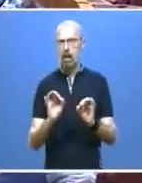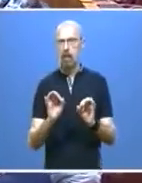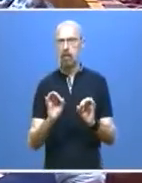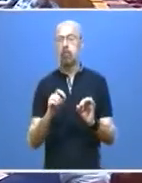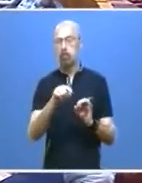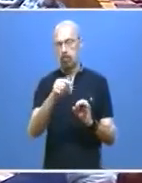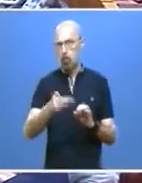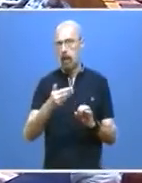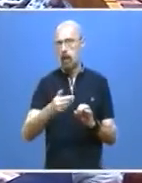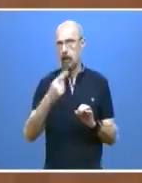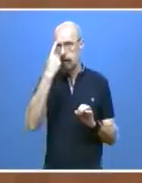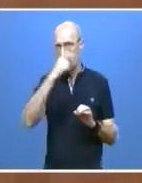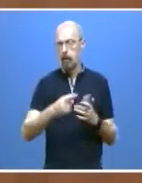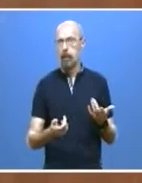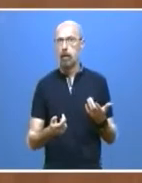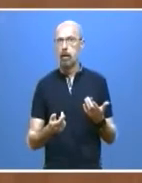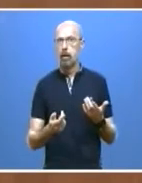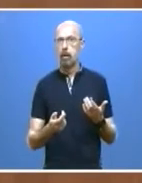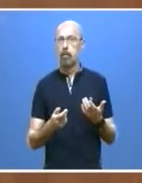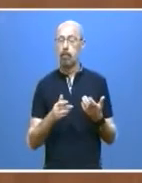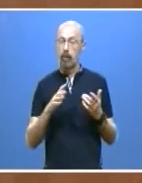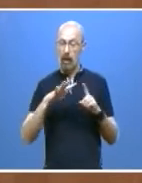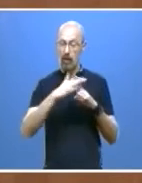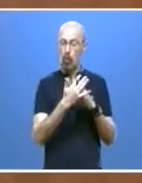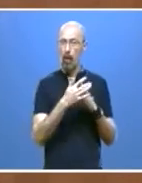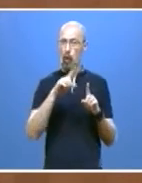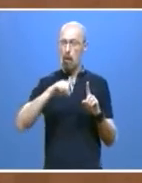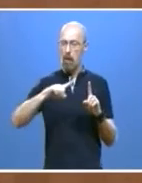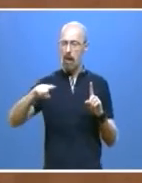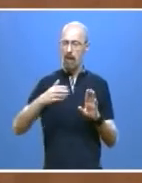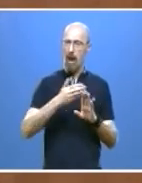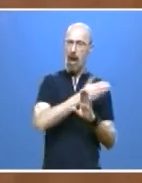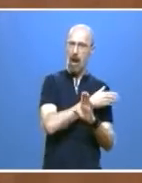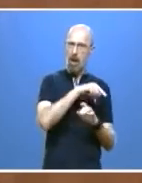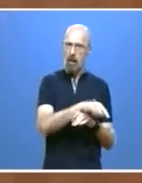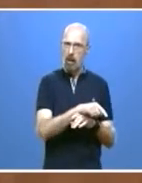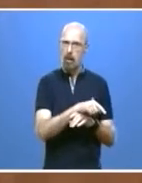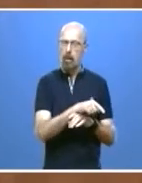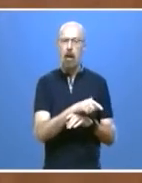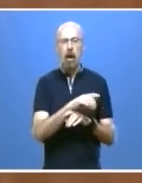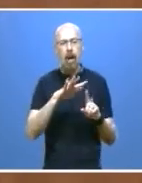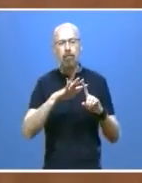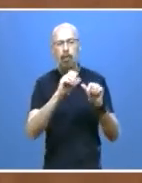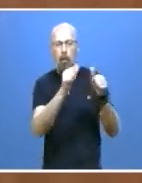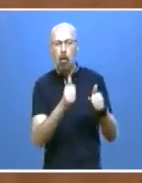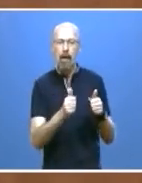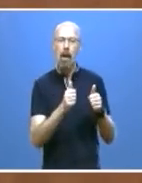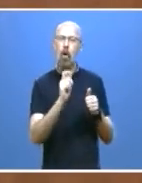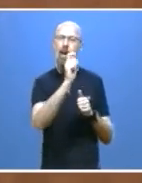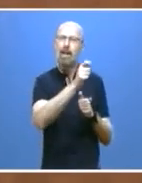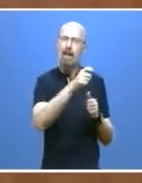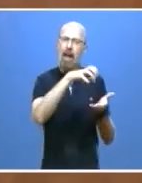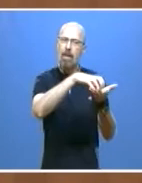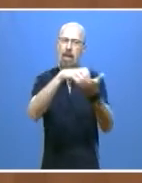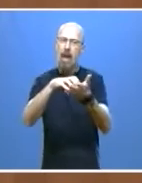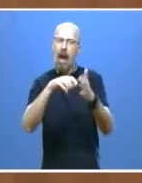recordarlo. Y ante la situación sufrida estos meses es el momento de revisar el modelo residencial de la comunidad para